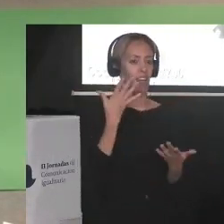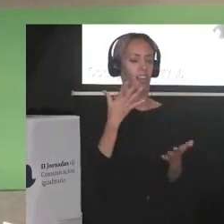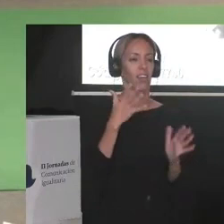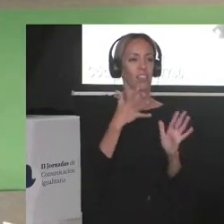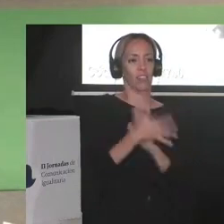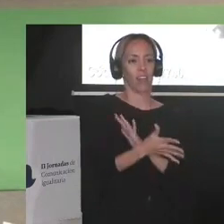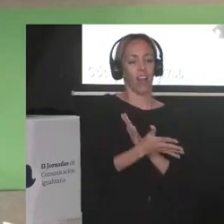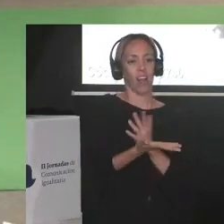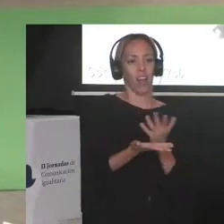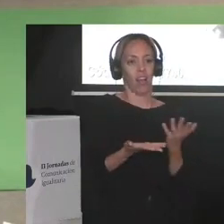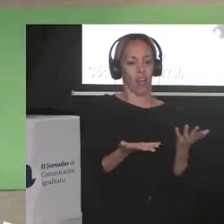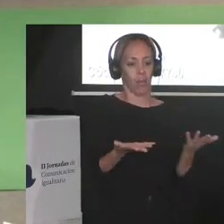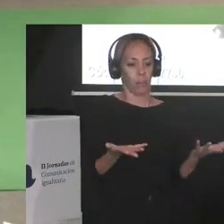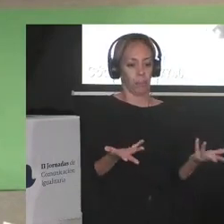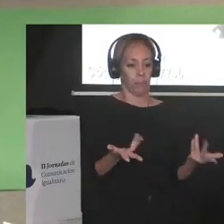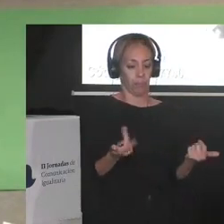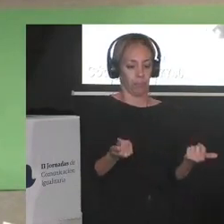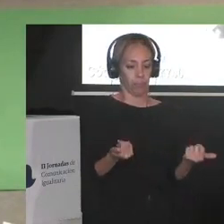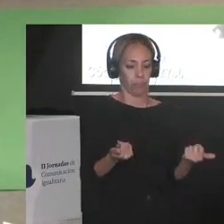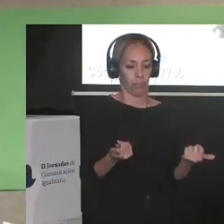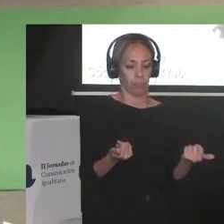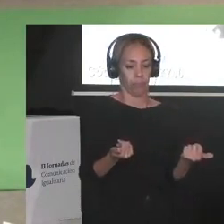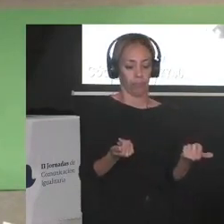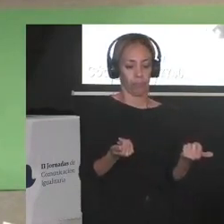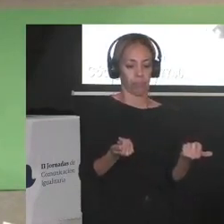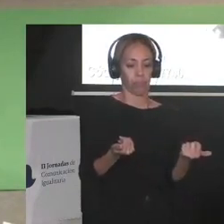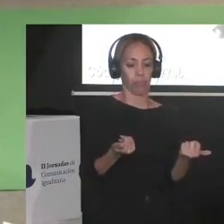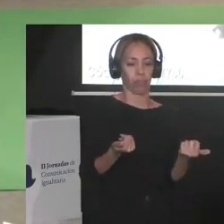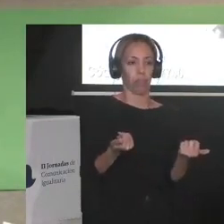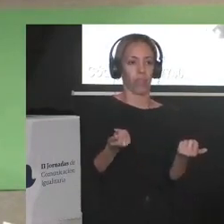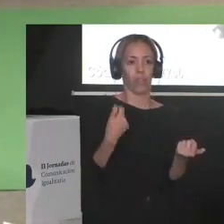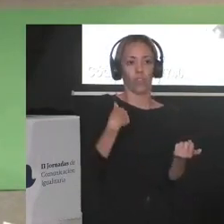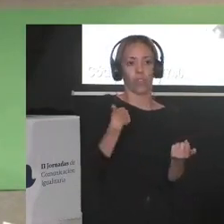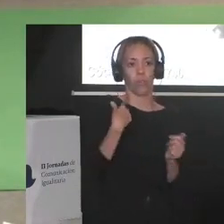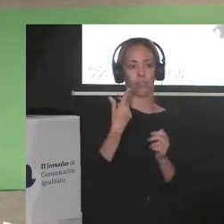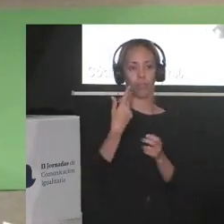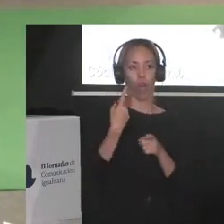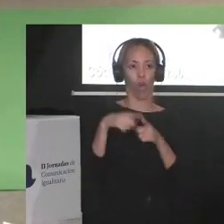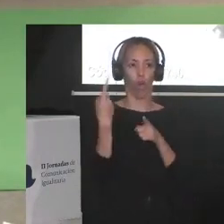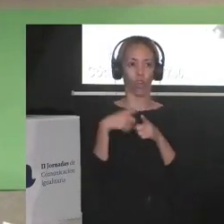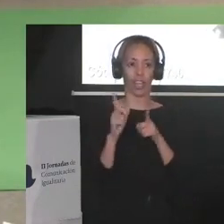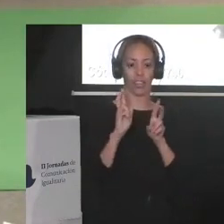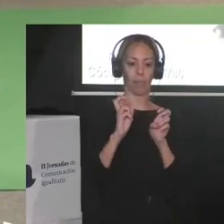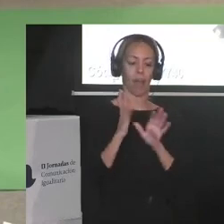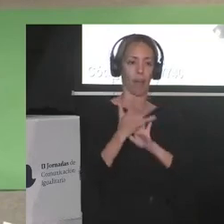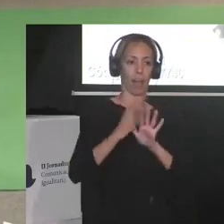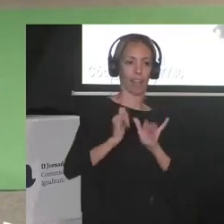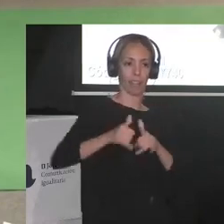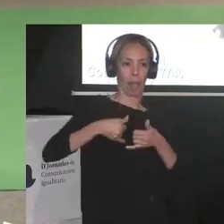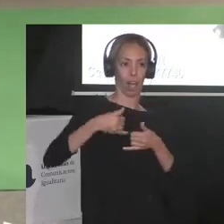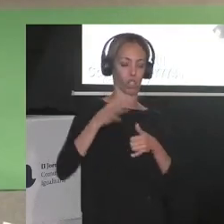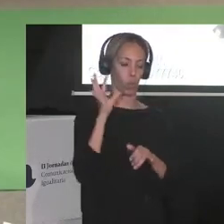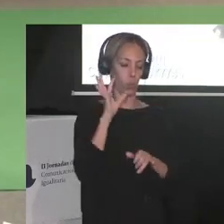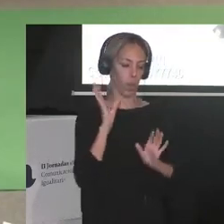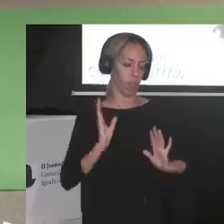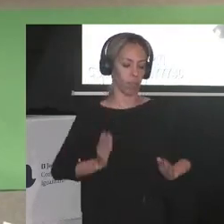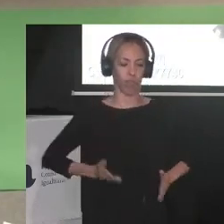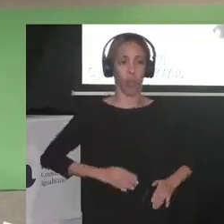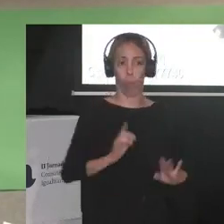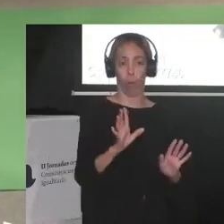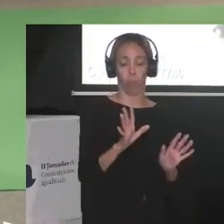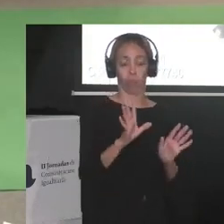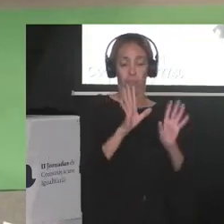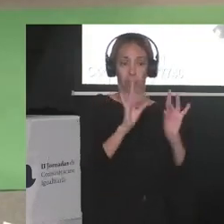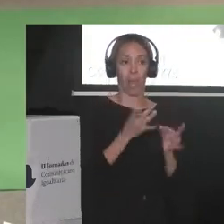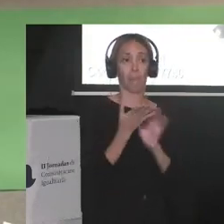zapato en en en guarrería guapa ni ni toda esta cosa rica pero pero bueno pues sí me llamaron por eso